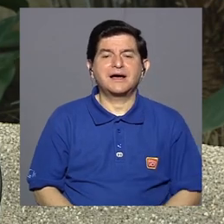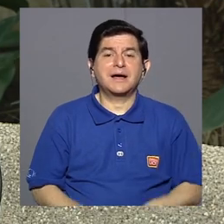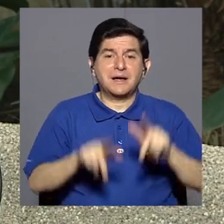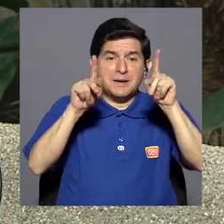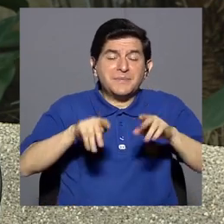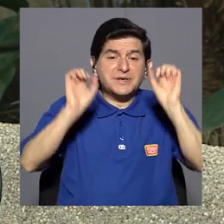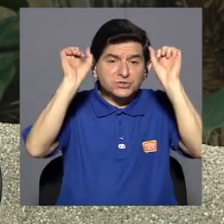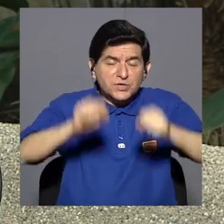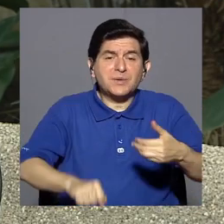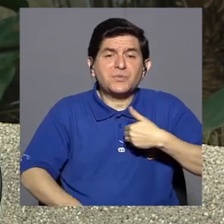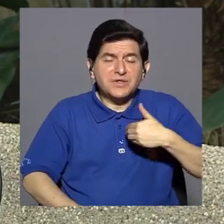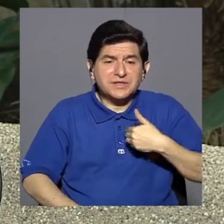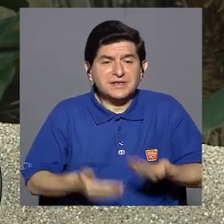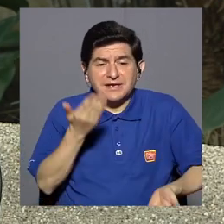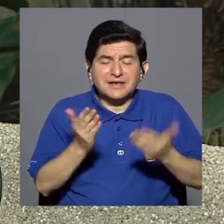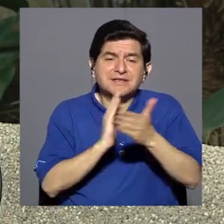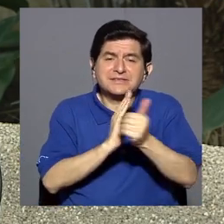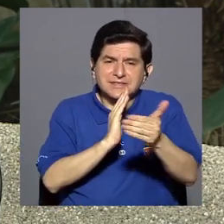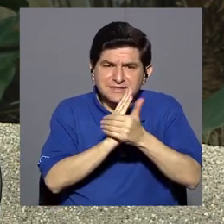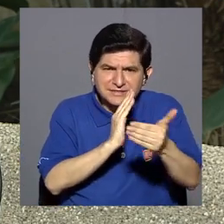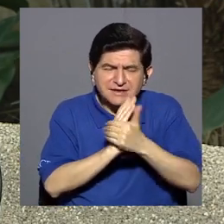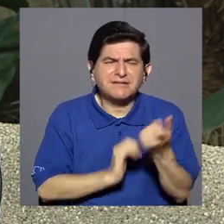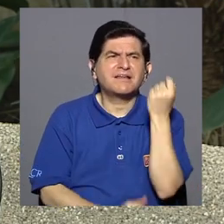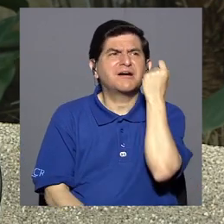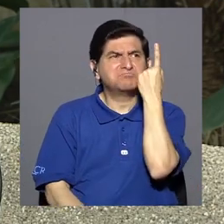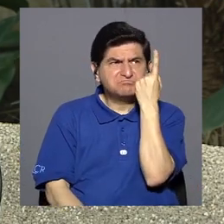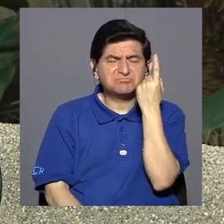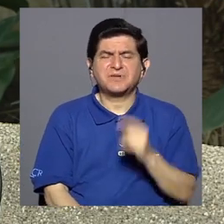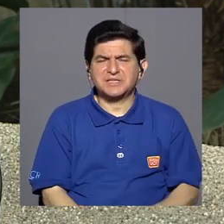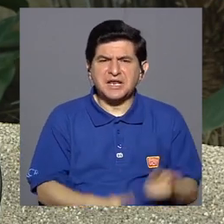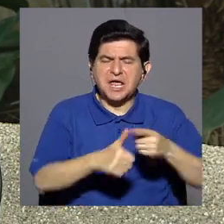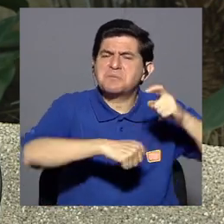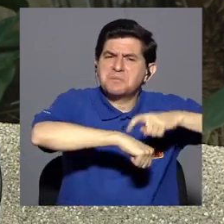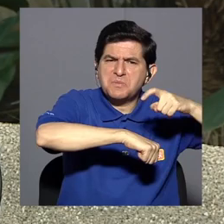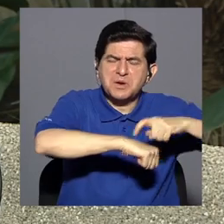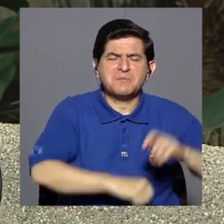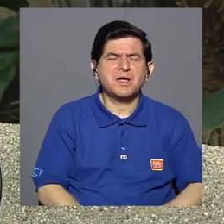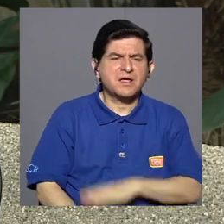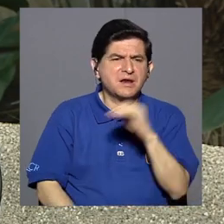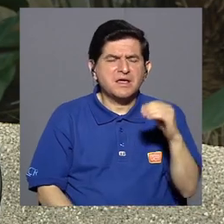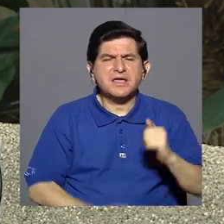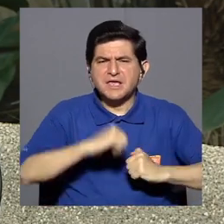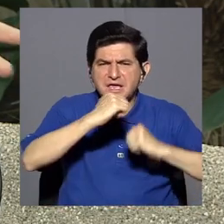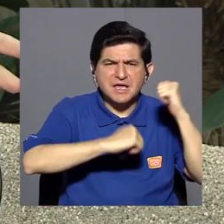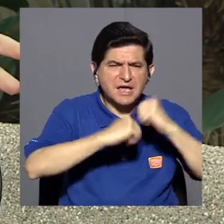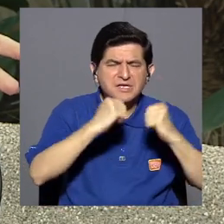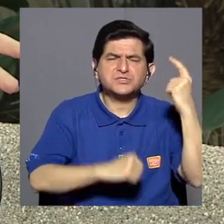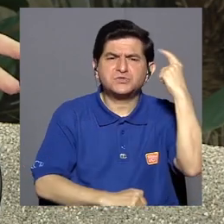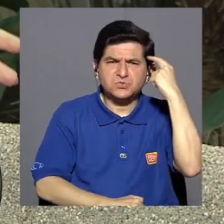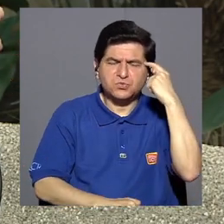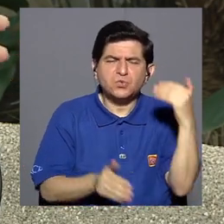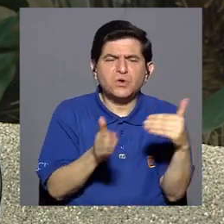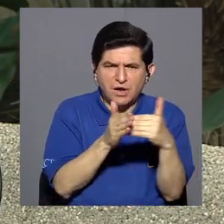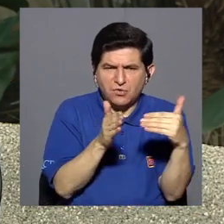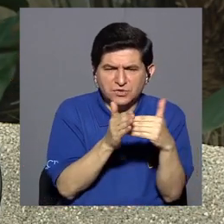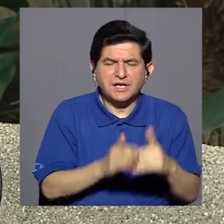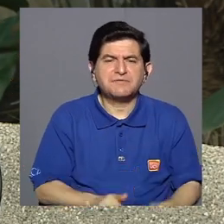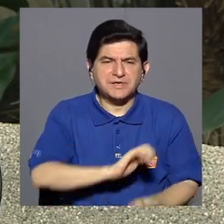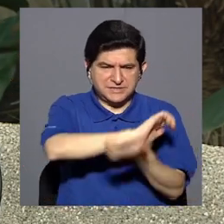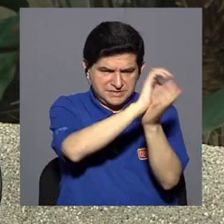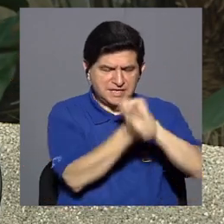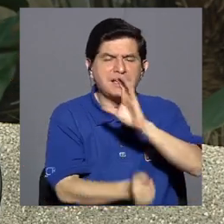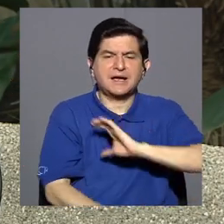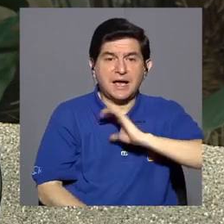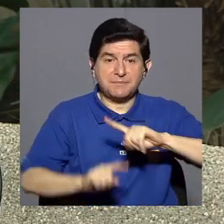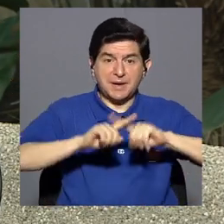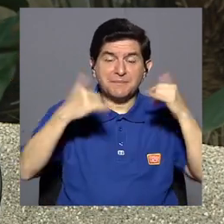todavía el paciente puede tener cierta capacidad de entender y reorganizar la estructura de pensamiento para cambiar una